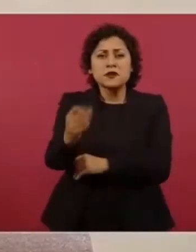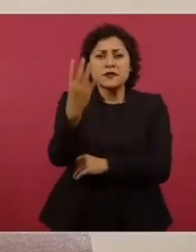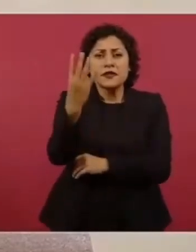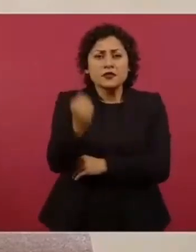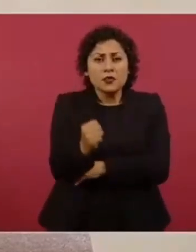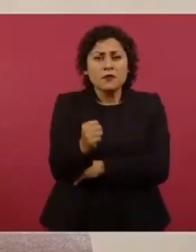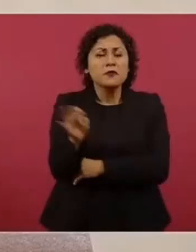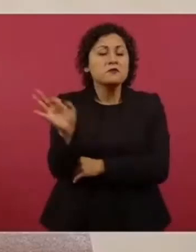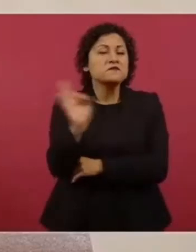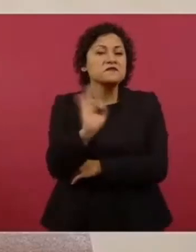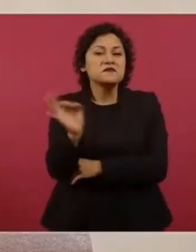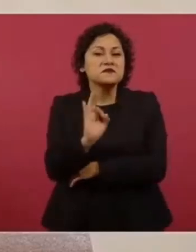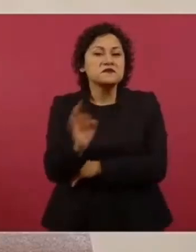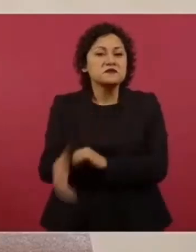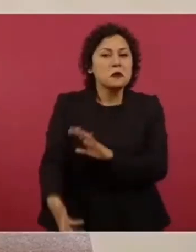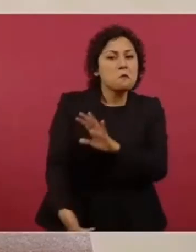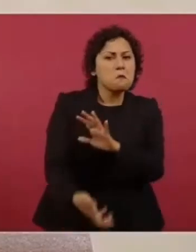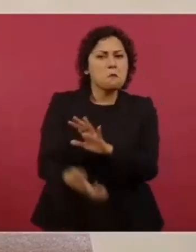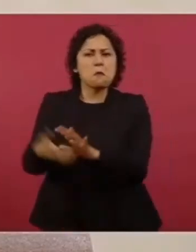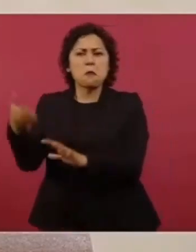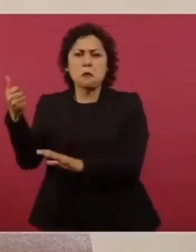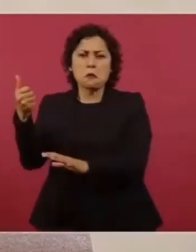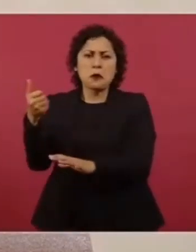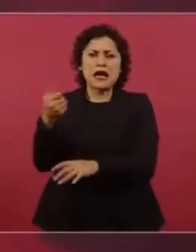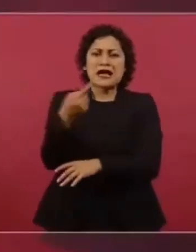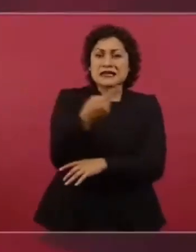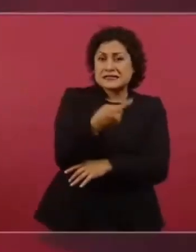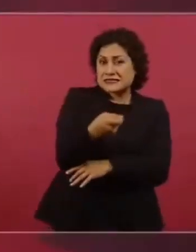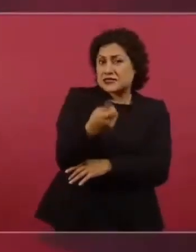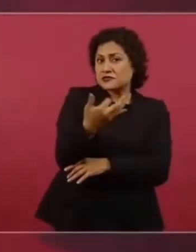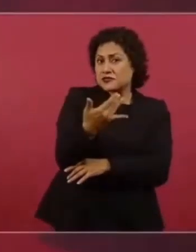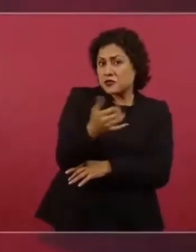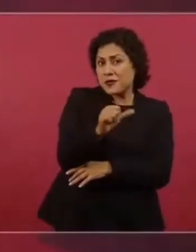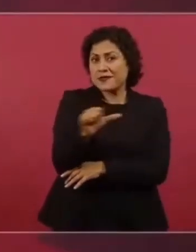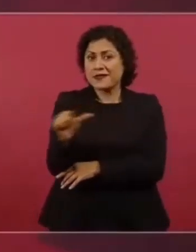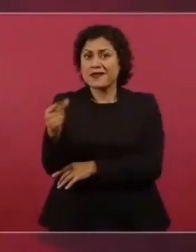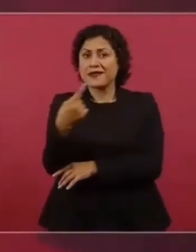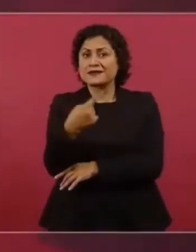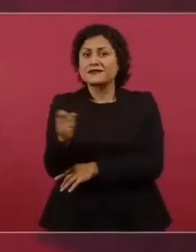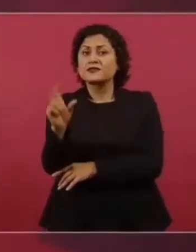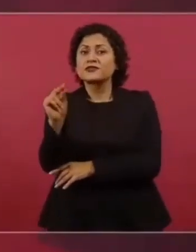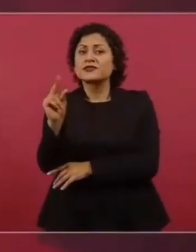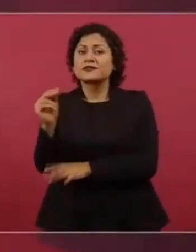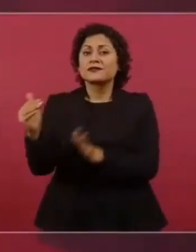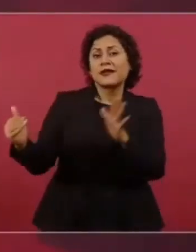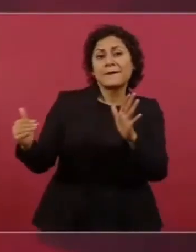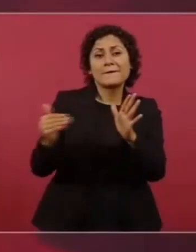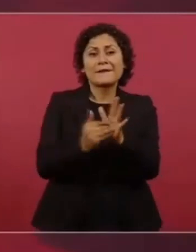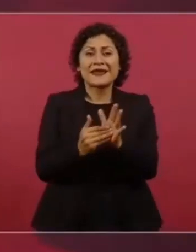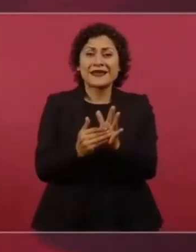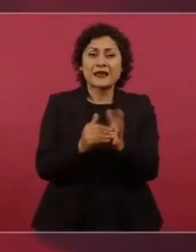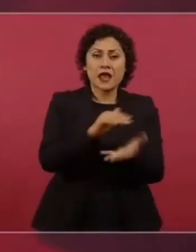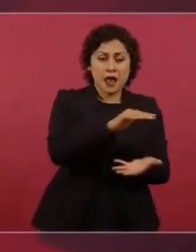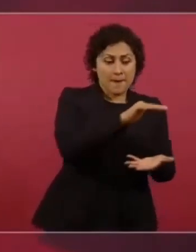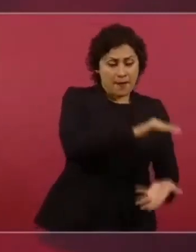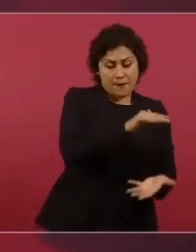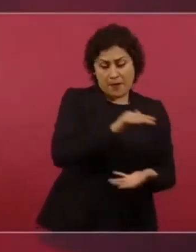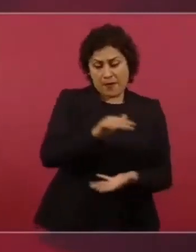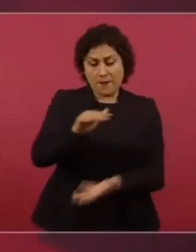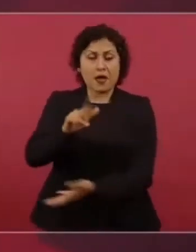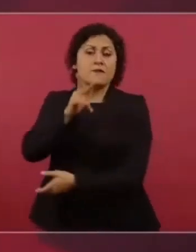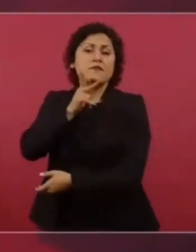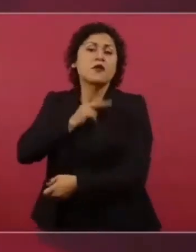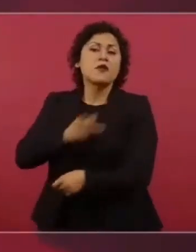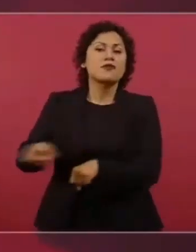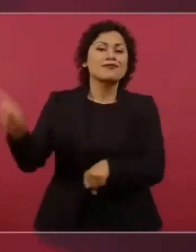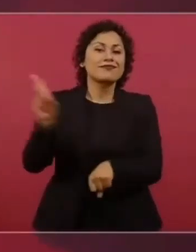150 a 180 mil barriles de hachos de petróleo